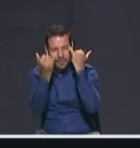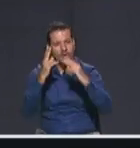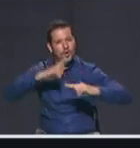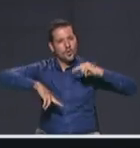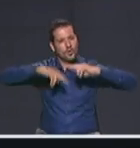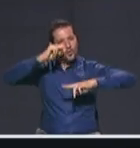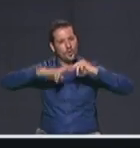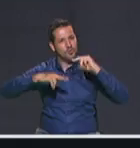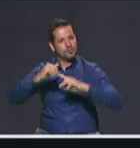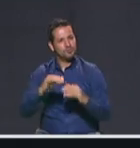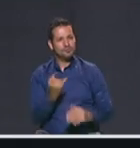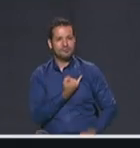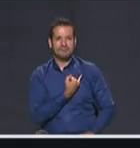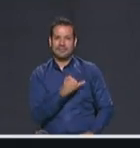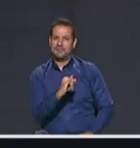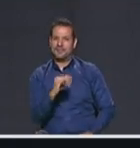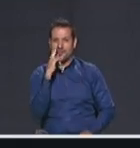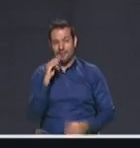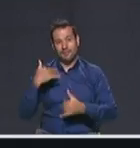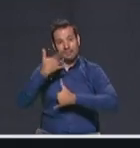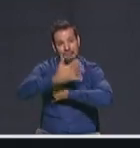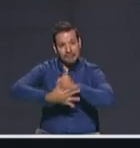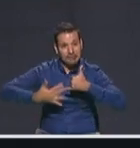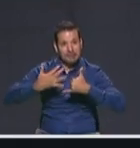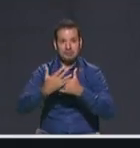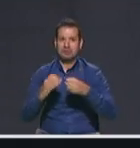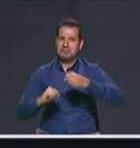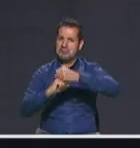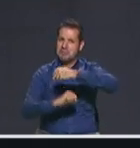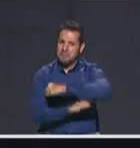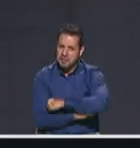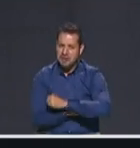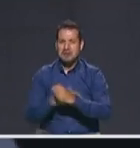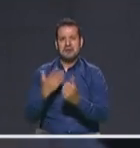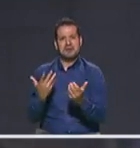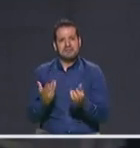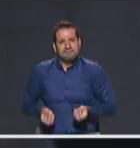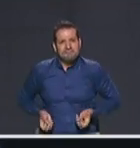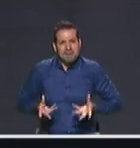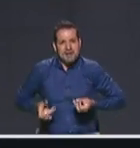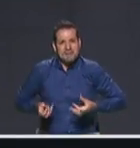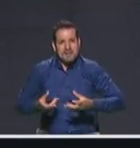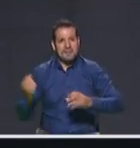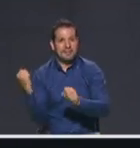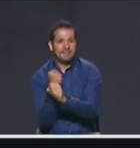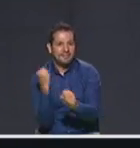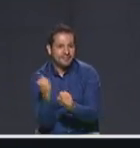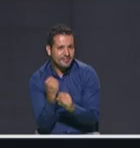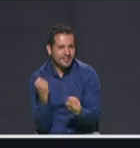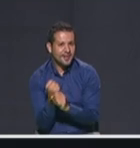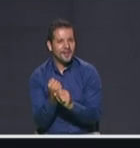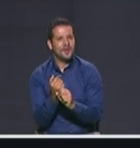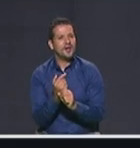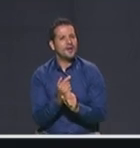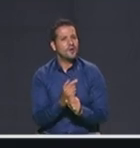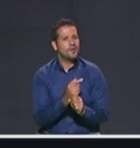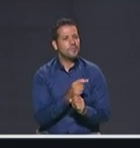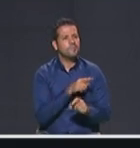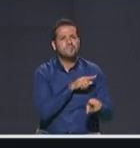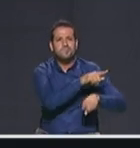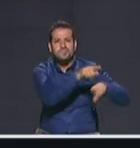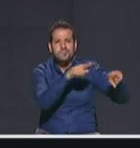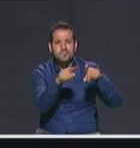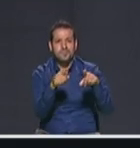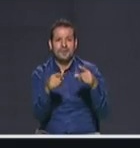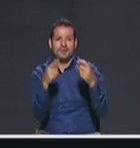nacional y en la intención de fortalecer nuestro aparato productivo, o generar empleo a partir de nuestros empresarios y el quehacer de nuestras